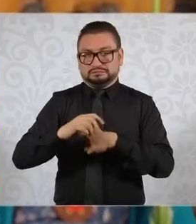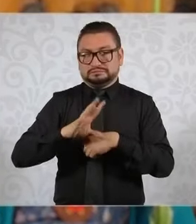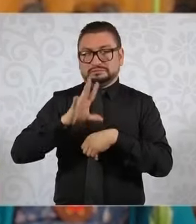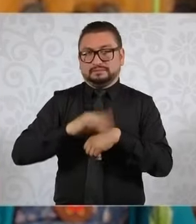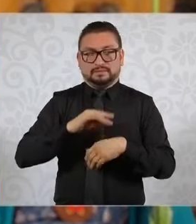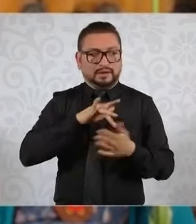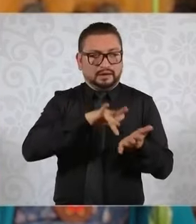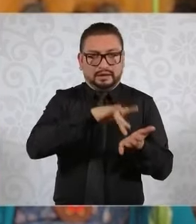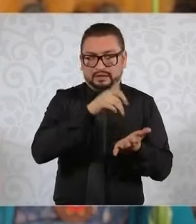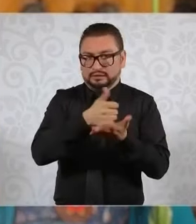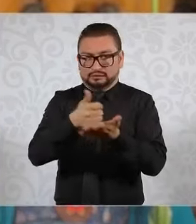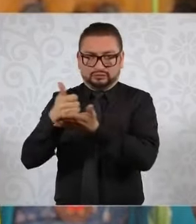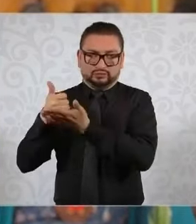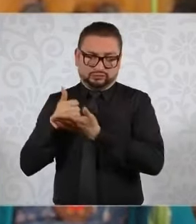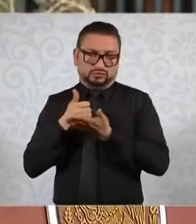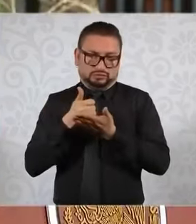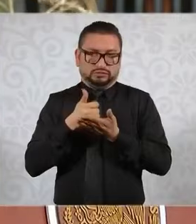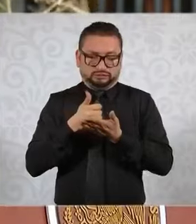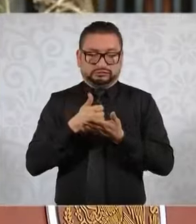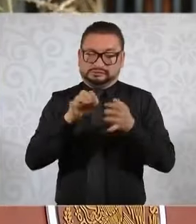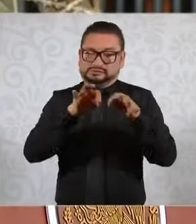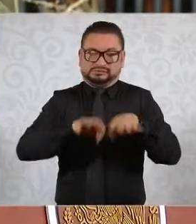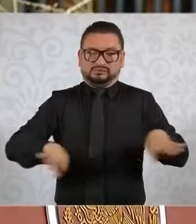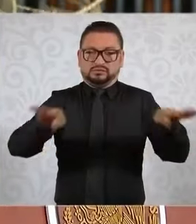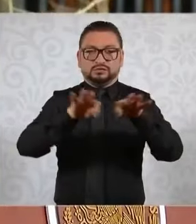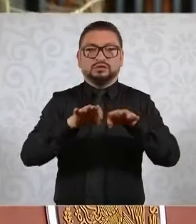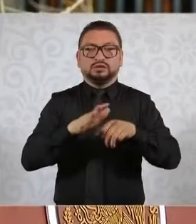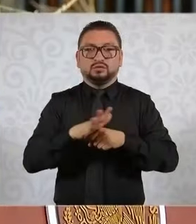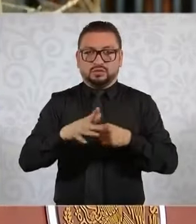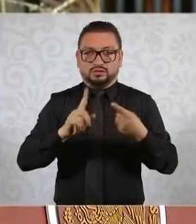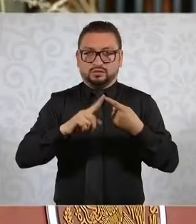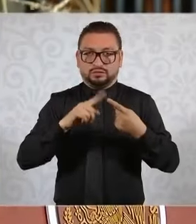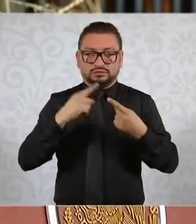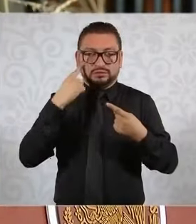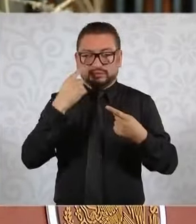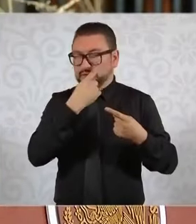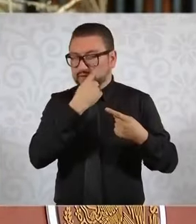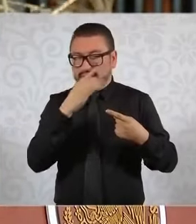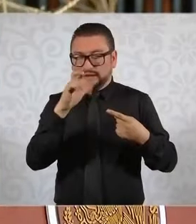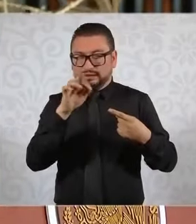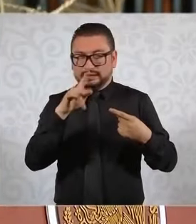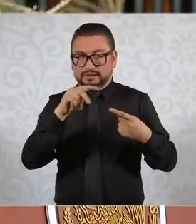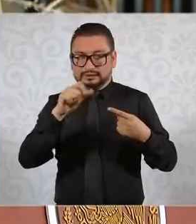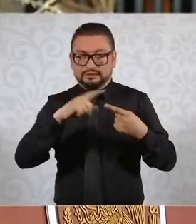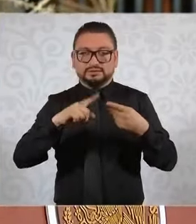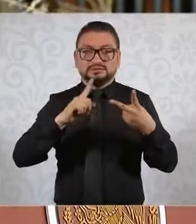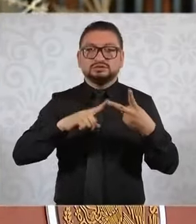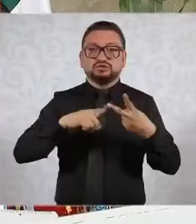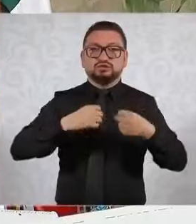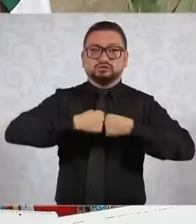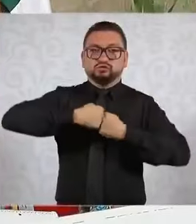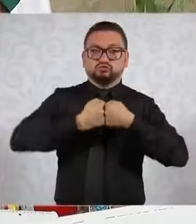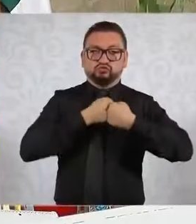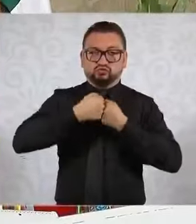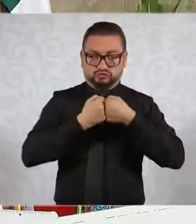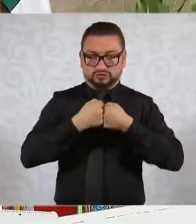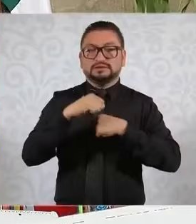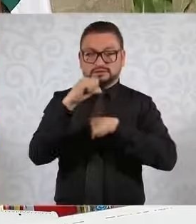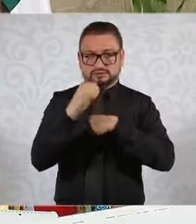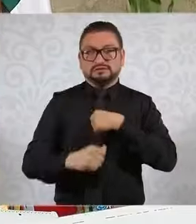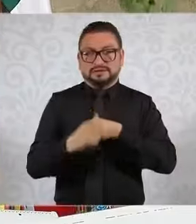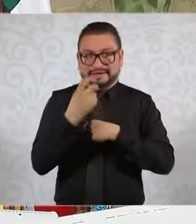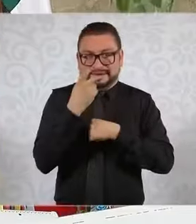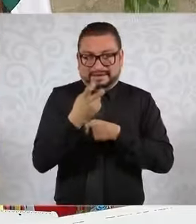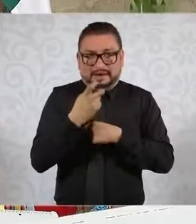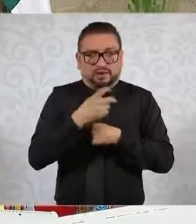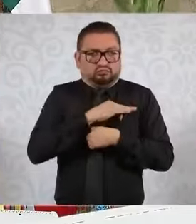ayudar de manera muy importante. La de cataratas y la de rodillas serán dos cirugías que serán